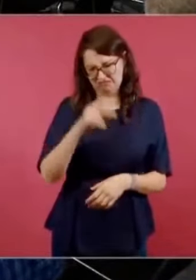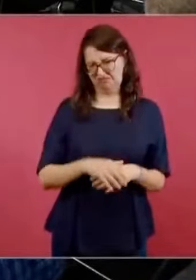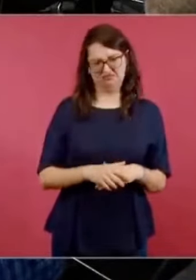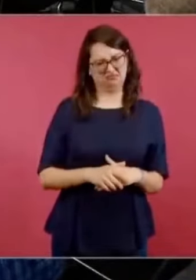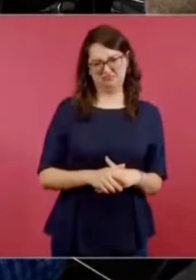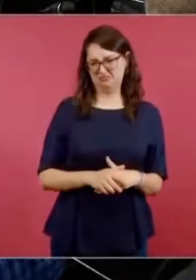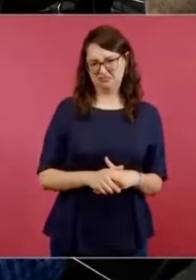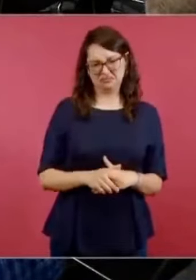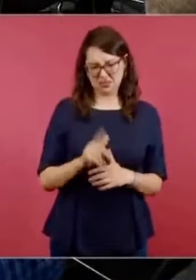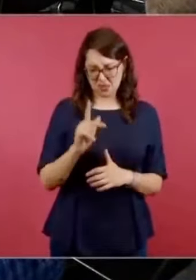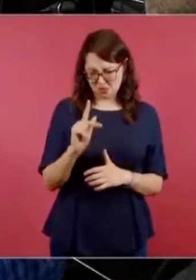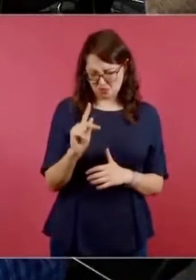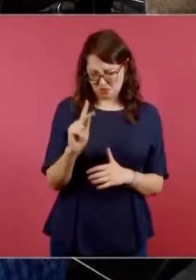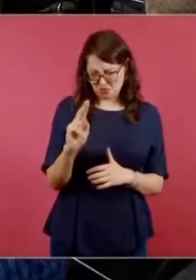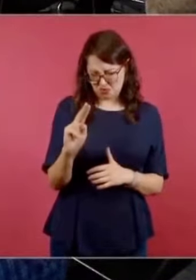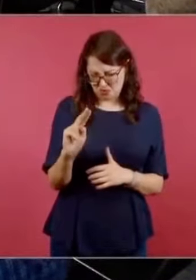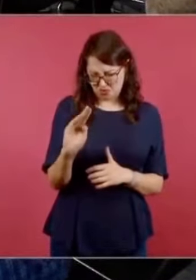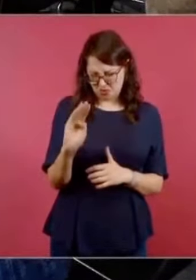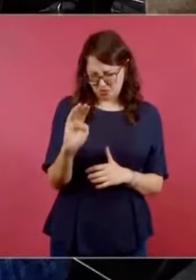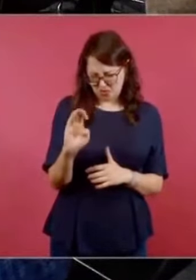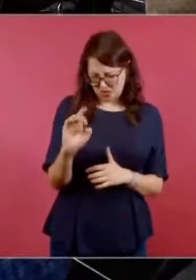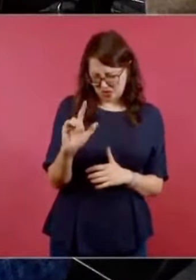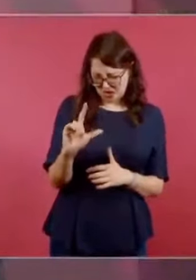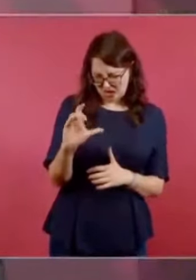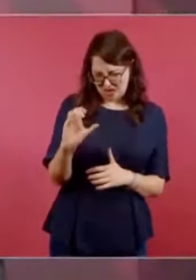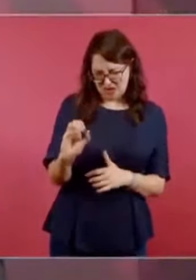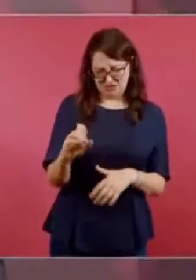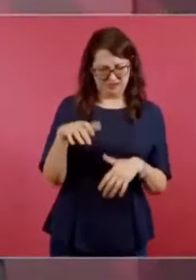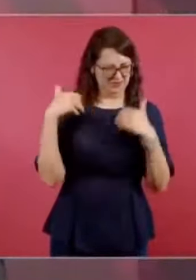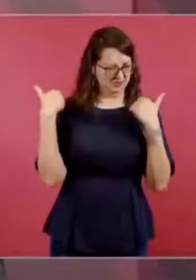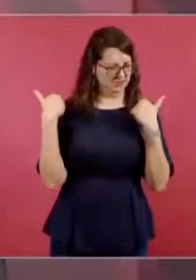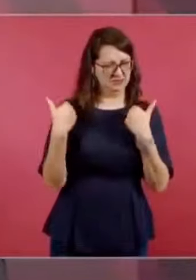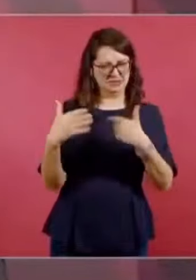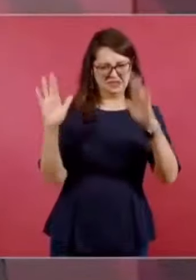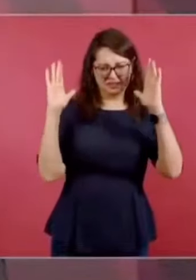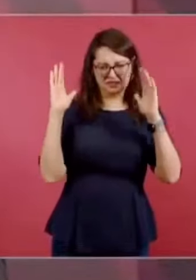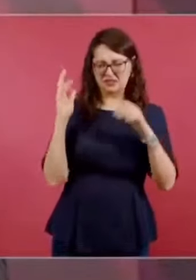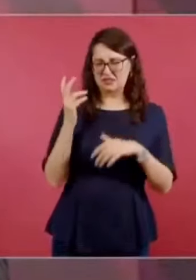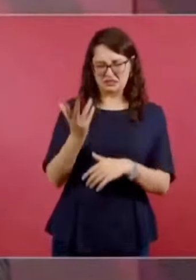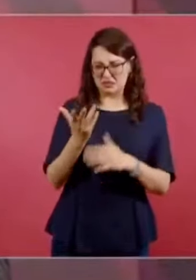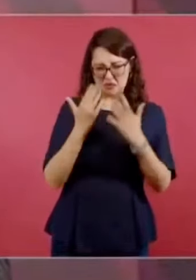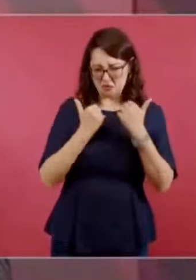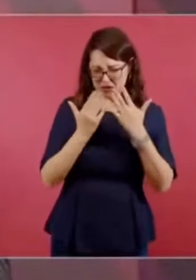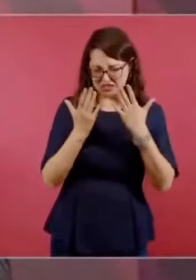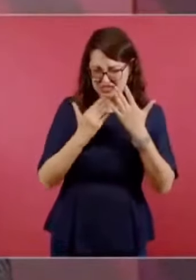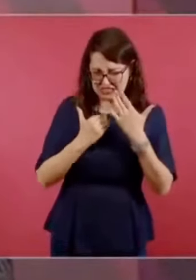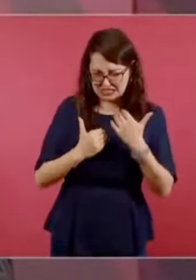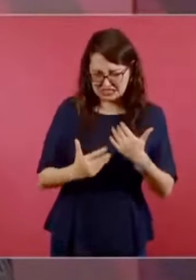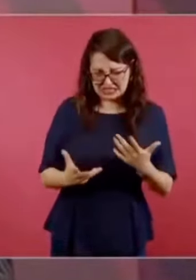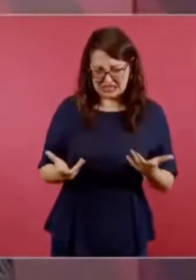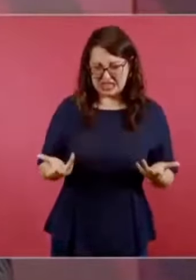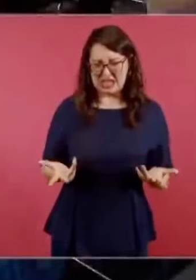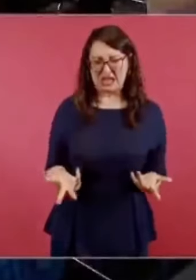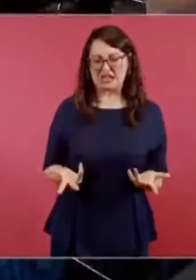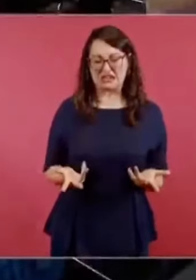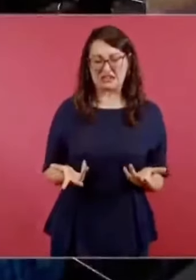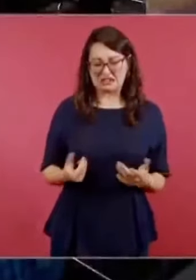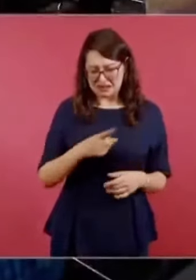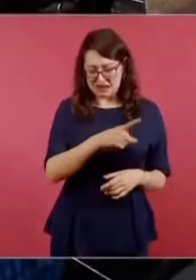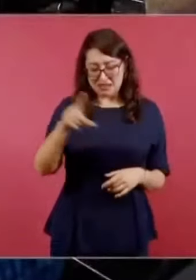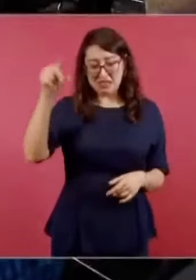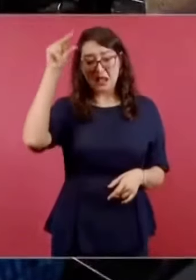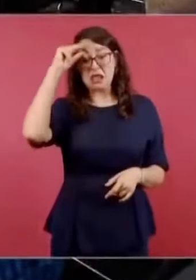de tomar conciencia y de politizarse.